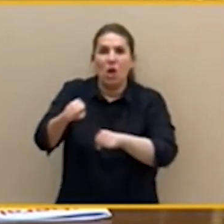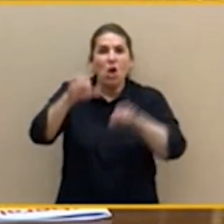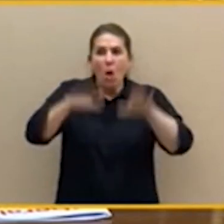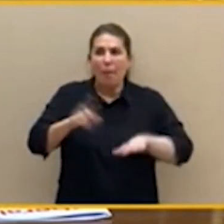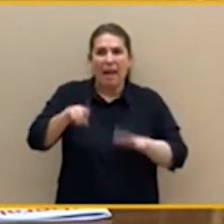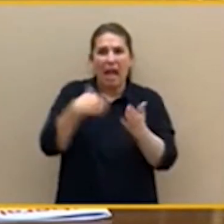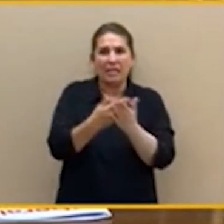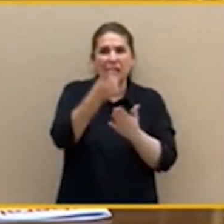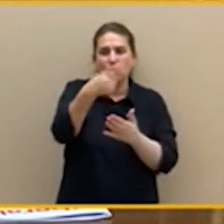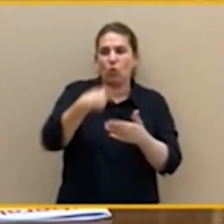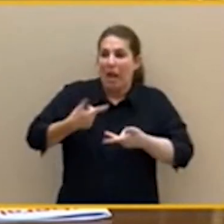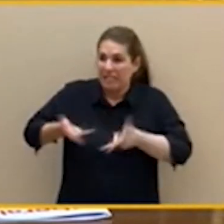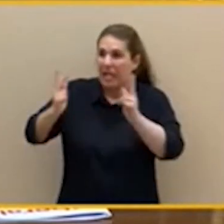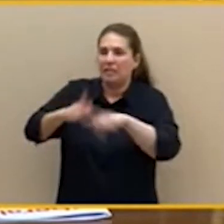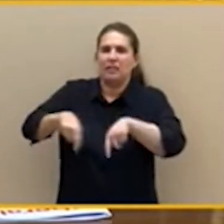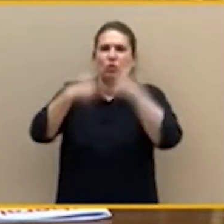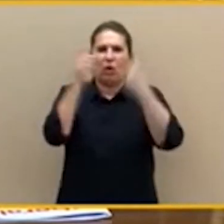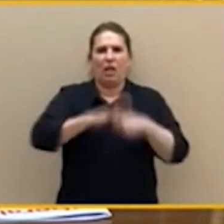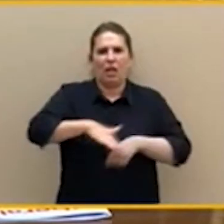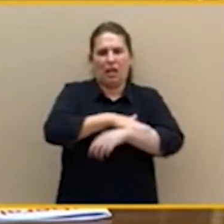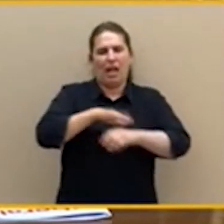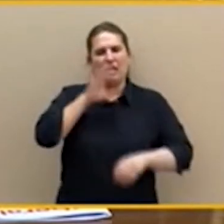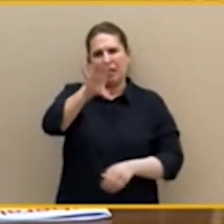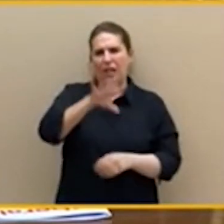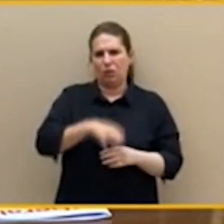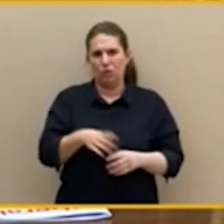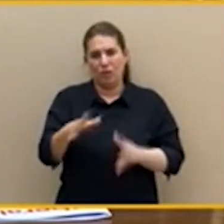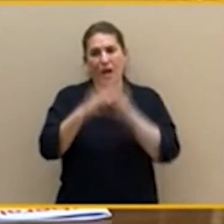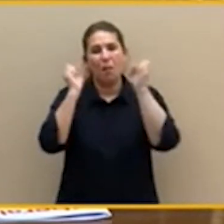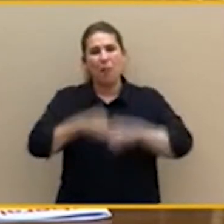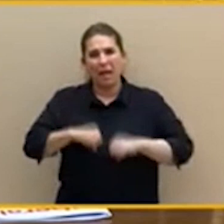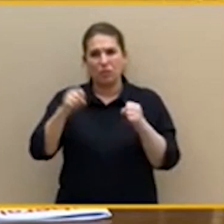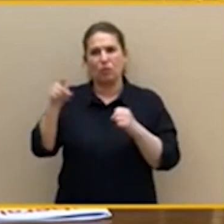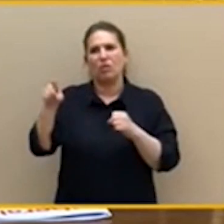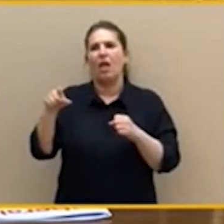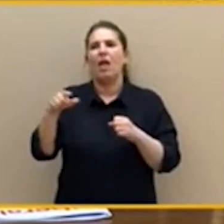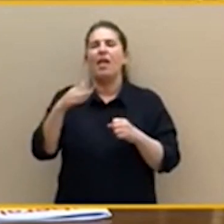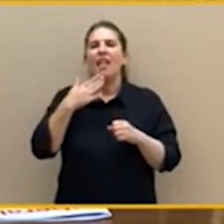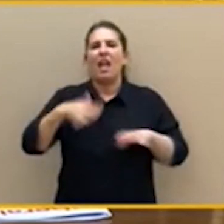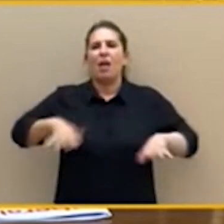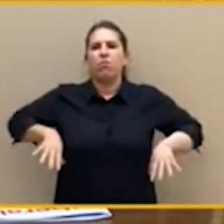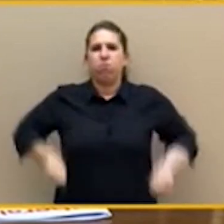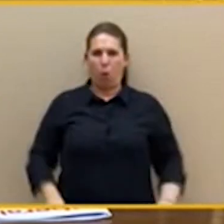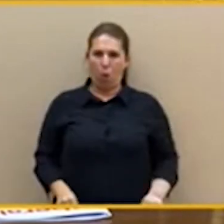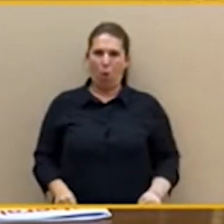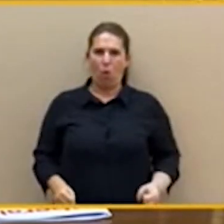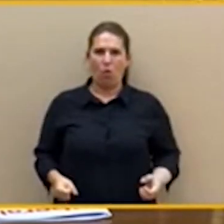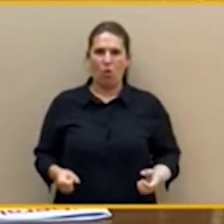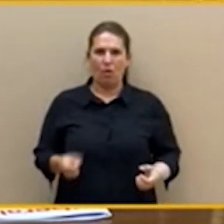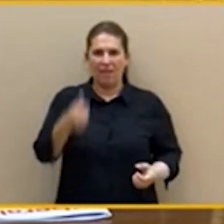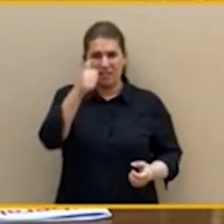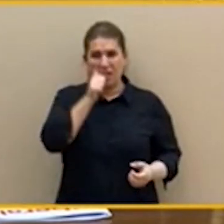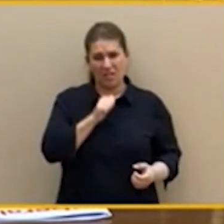del sillón. Los pactos del sillón de Sánchez. Y es poner todo un país al servicio de la ambición